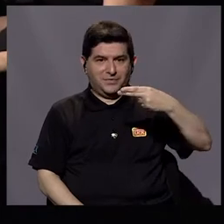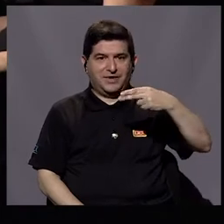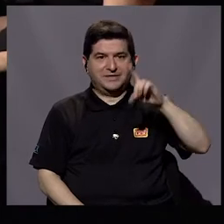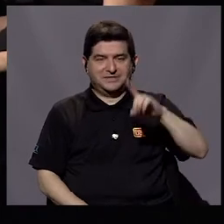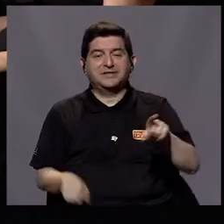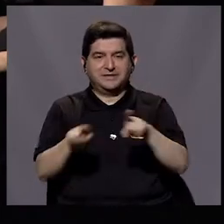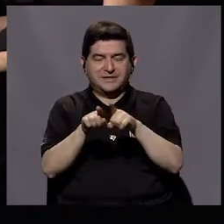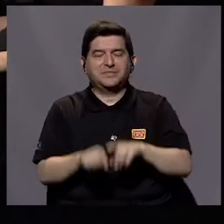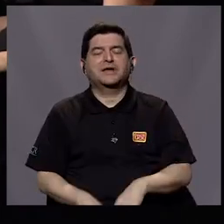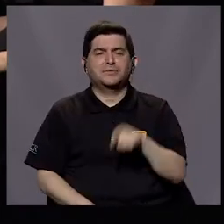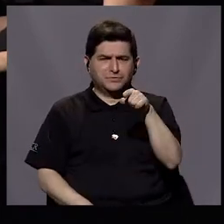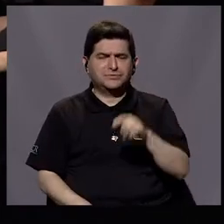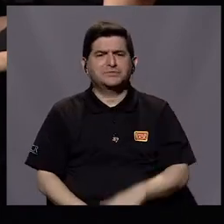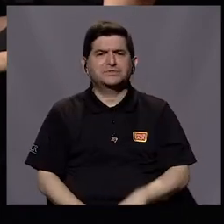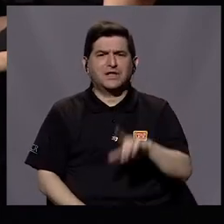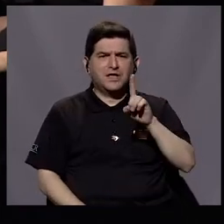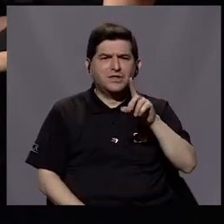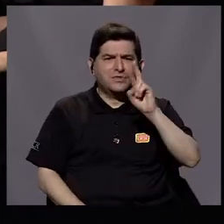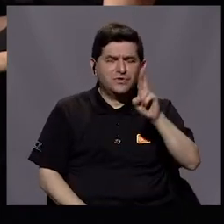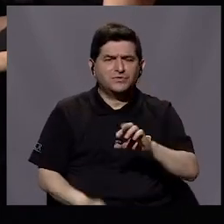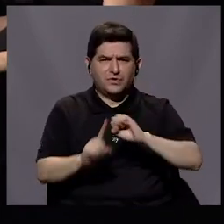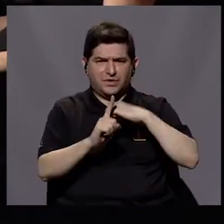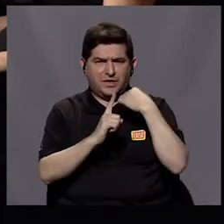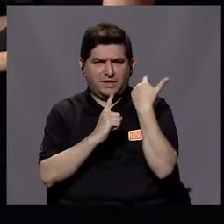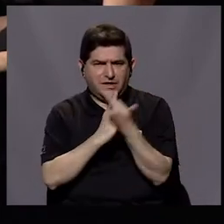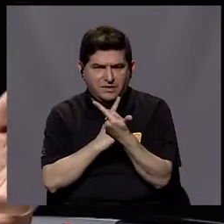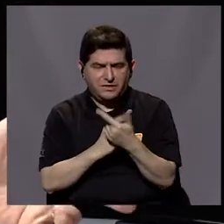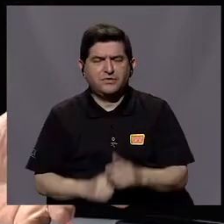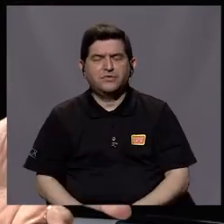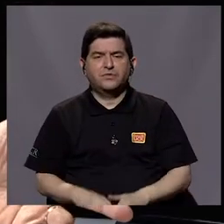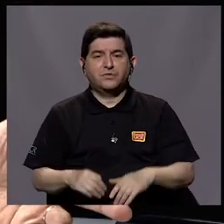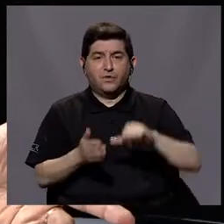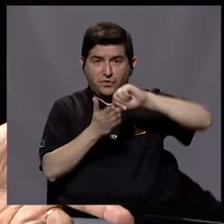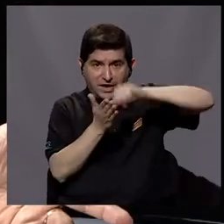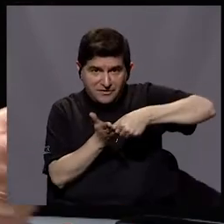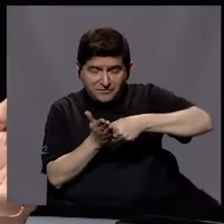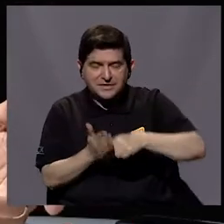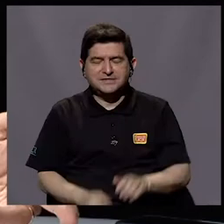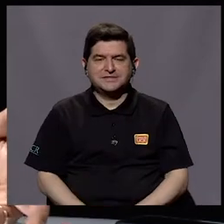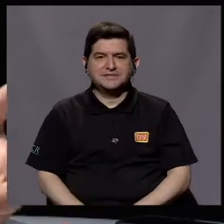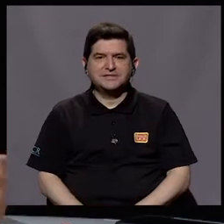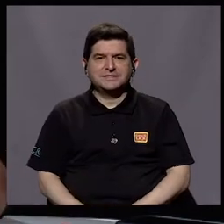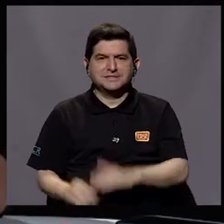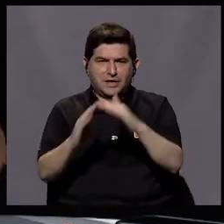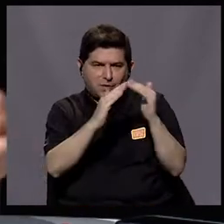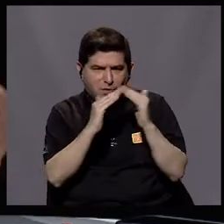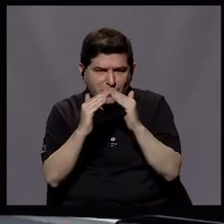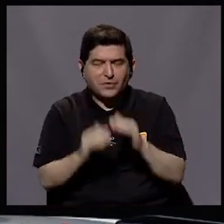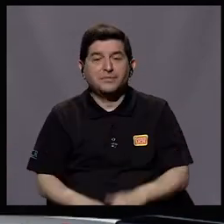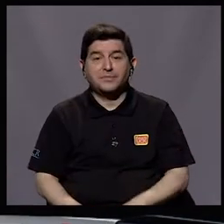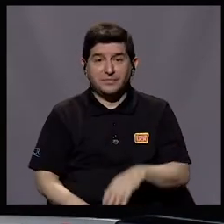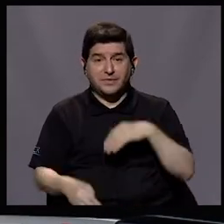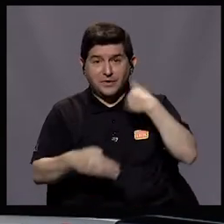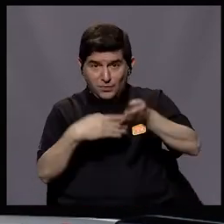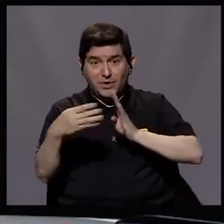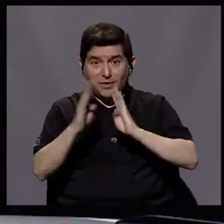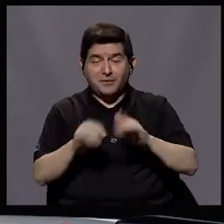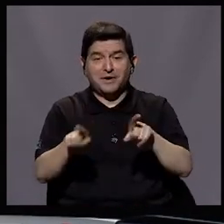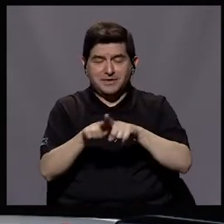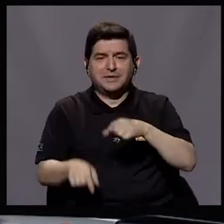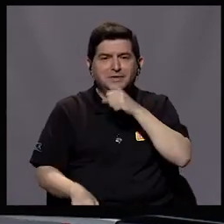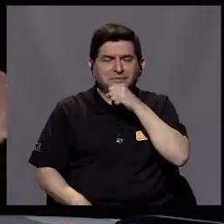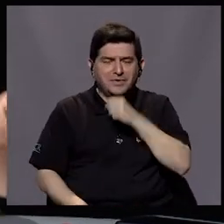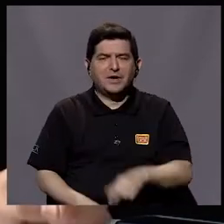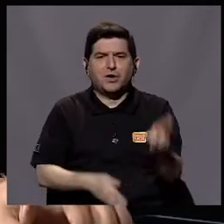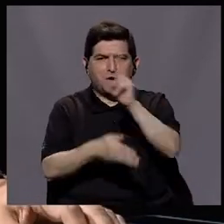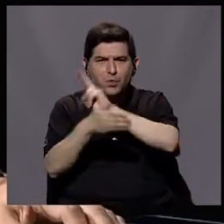Luego tiene un doctorado en sociología con una especialidad en demografía, que luego la voy a aprovechar en esta conversación para que hablemos de demografía a la vejez, de